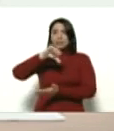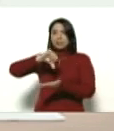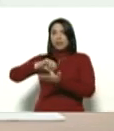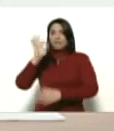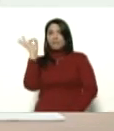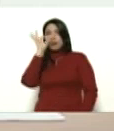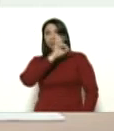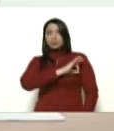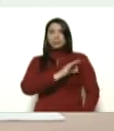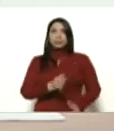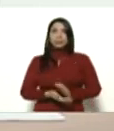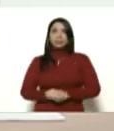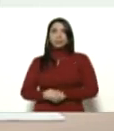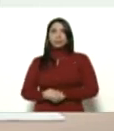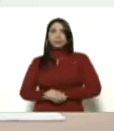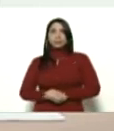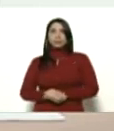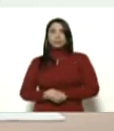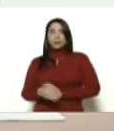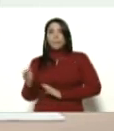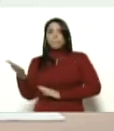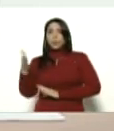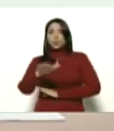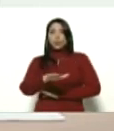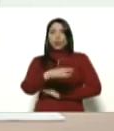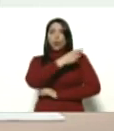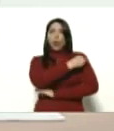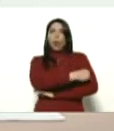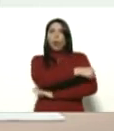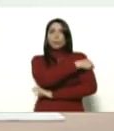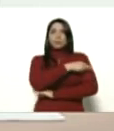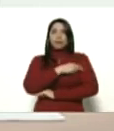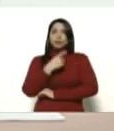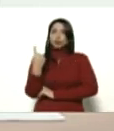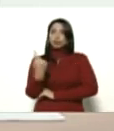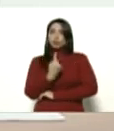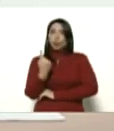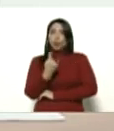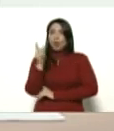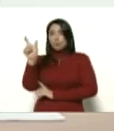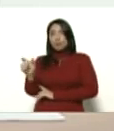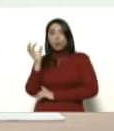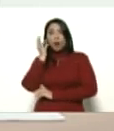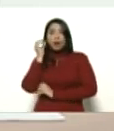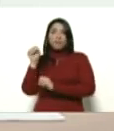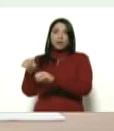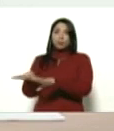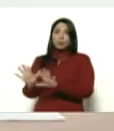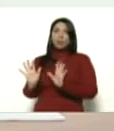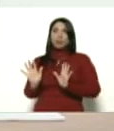murió en un hospital sola, abandonada.